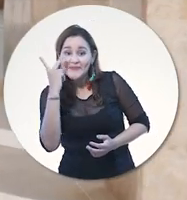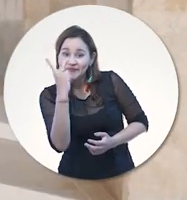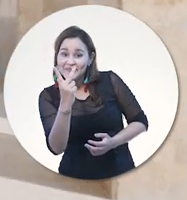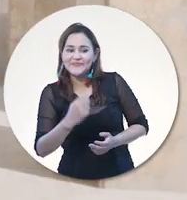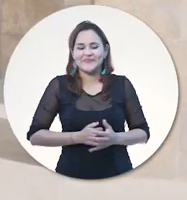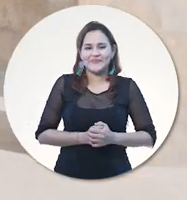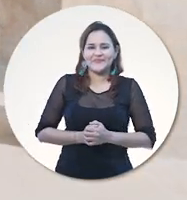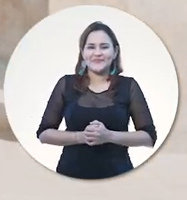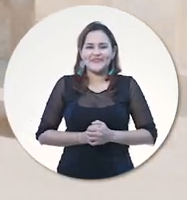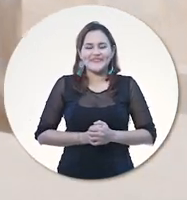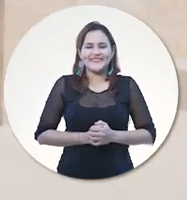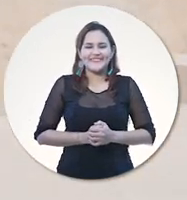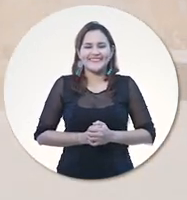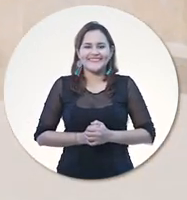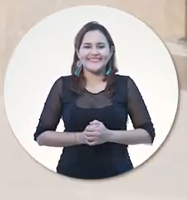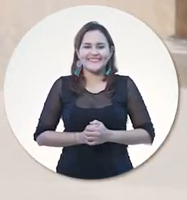Hasta luego, hermano, que esté muy bien.